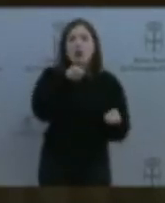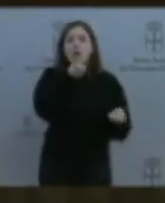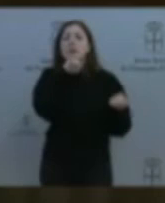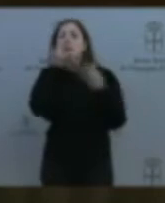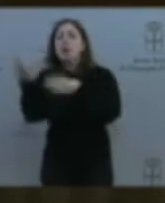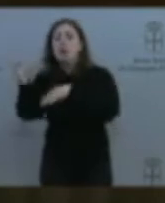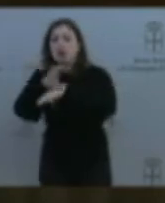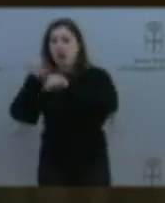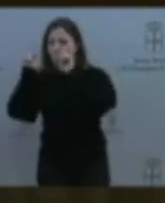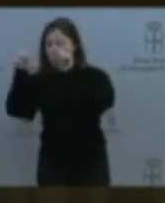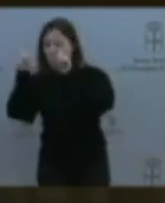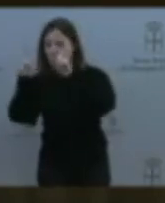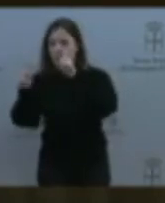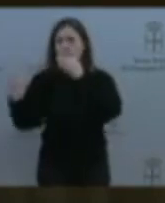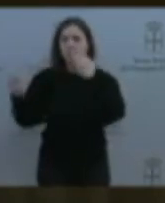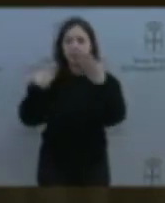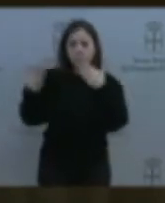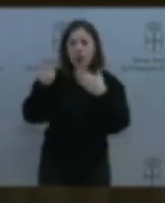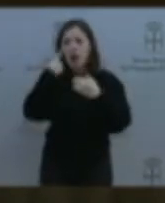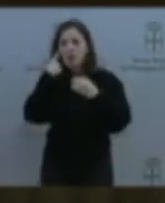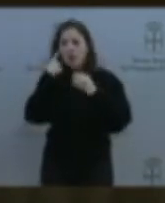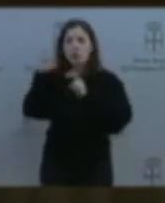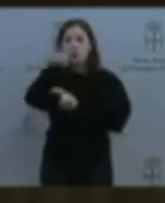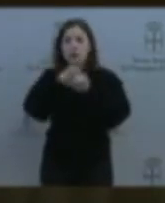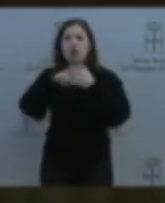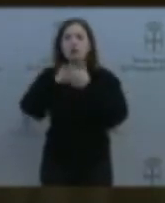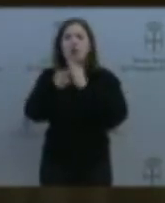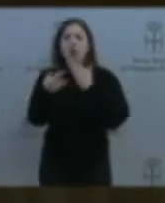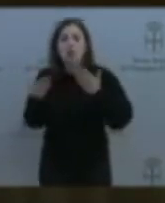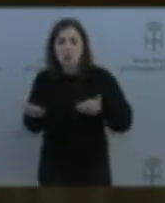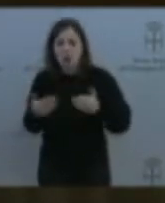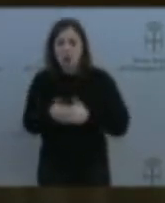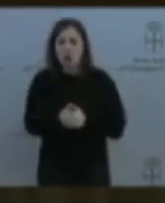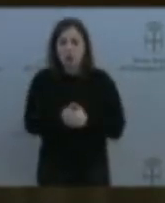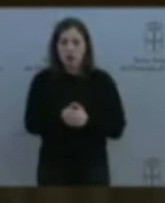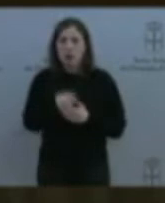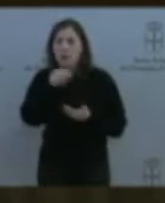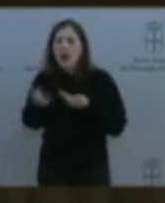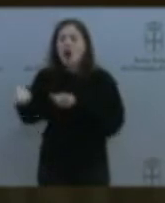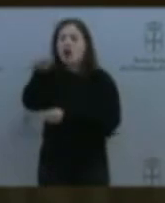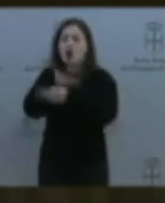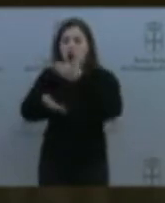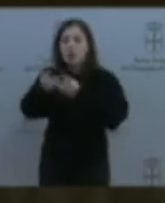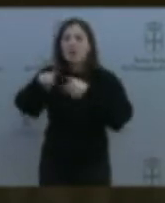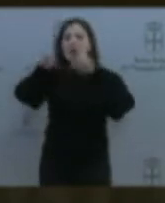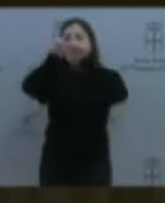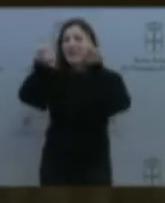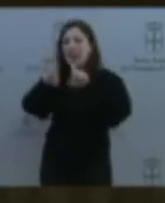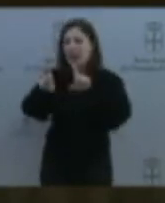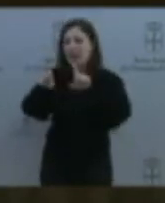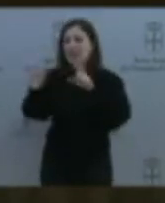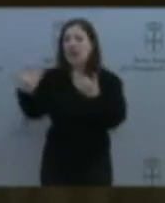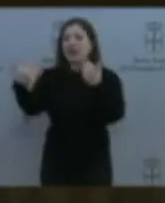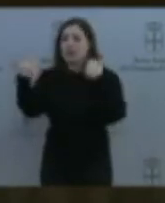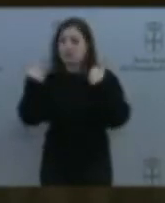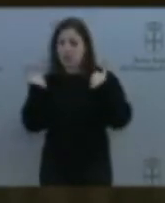mayor manera de dar solución y, si llemen ester, colaborar con las entidades organismos responsables para que esas titulaciones o